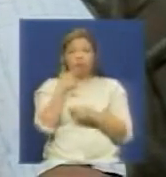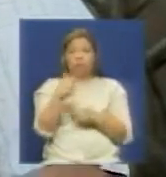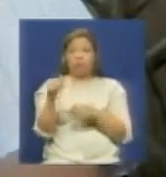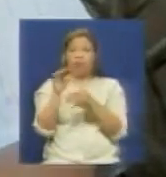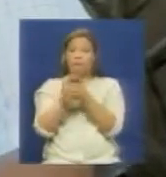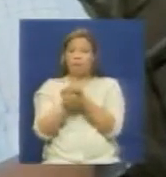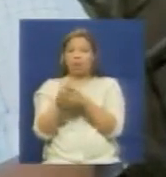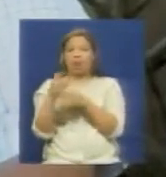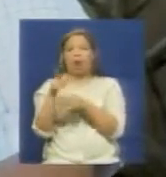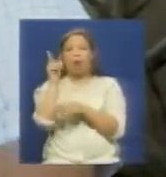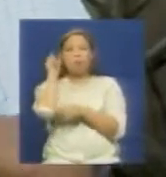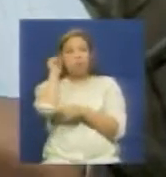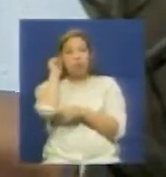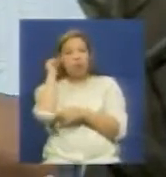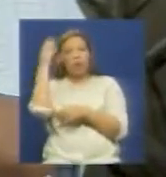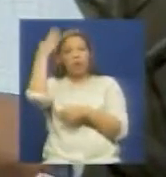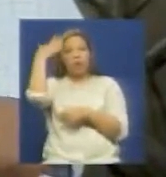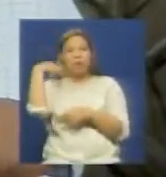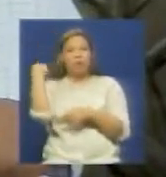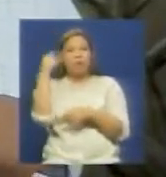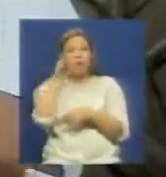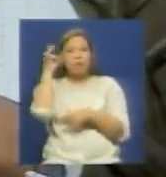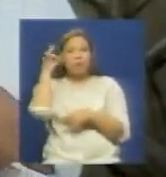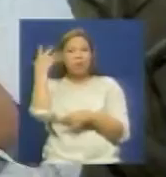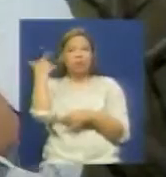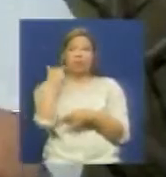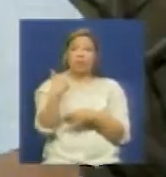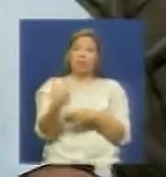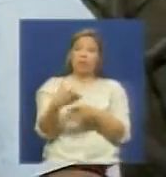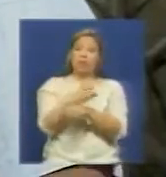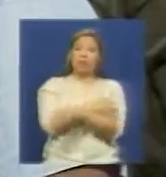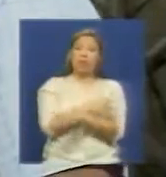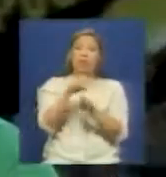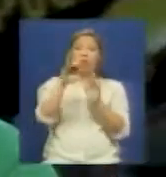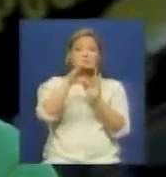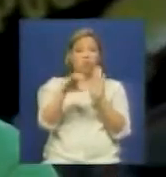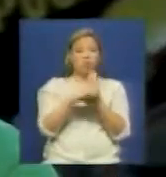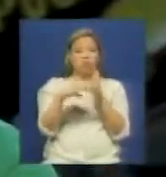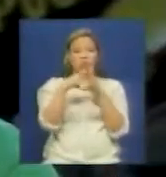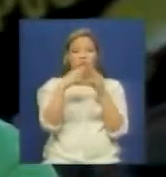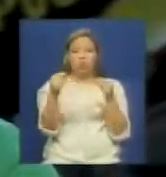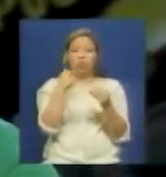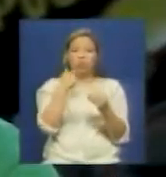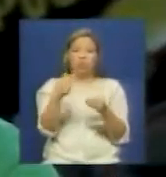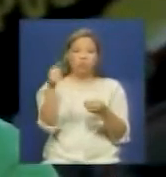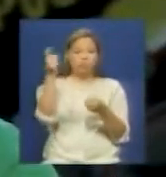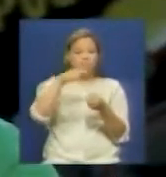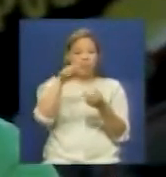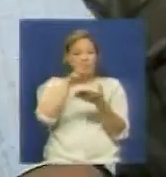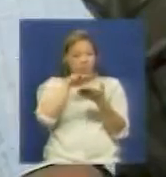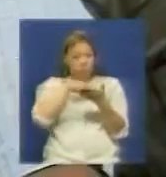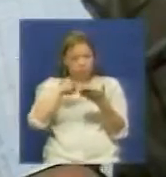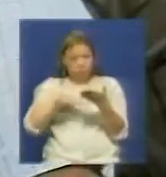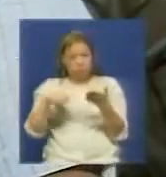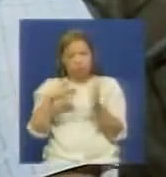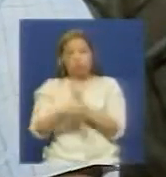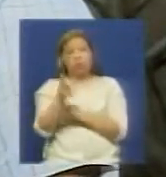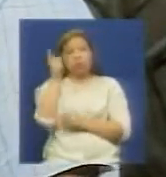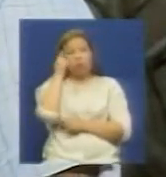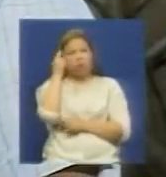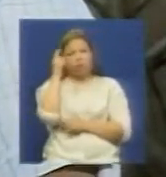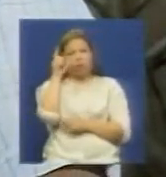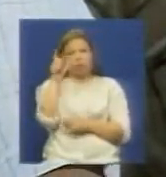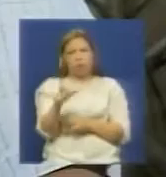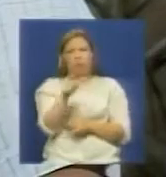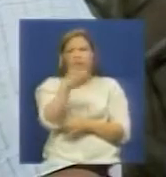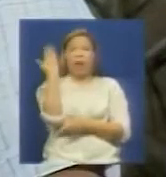dentro de la revolución y de la constitución todo y fuera de ella nada el pueblo hoy por hoy conoce su constitución